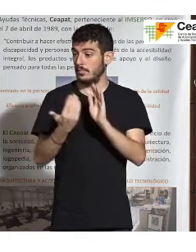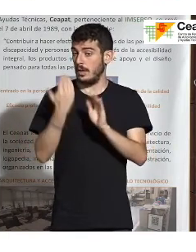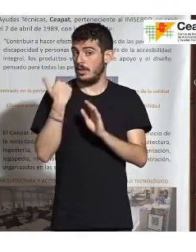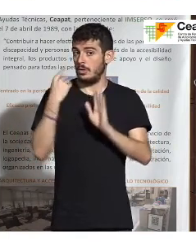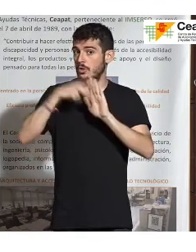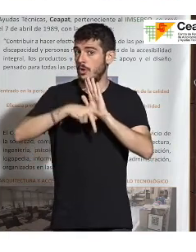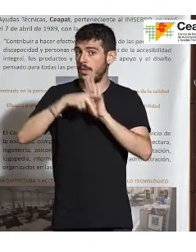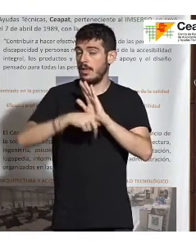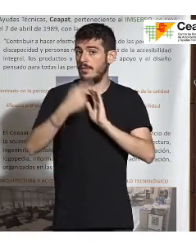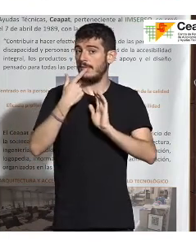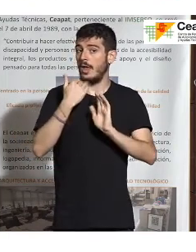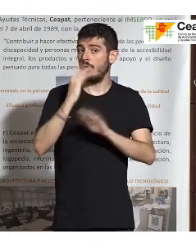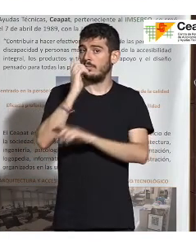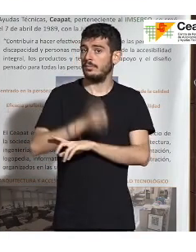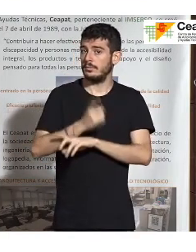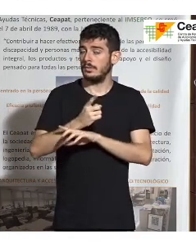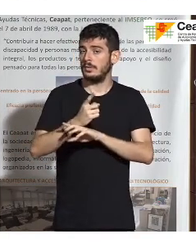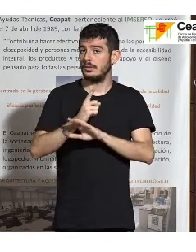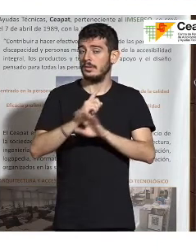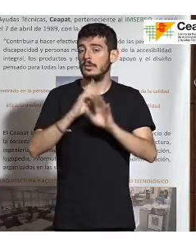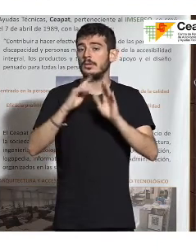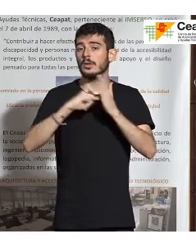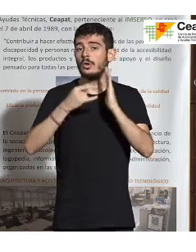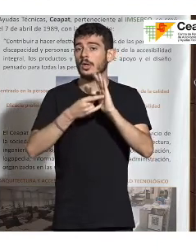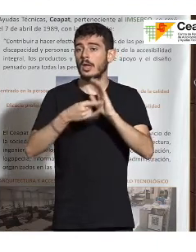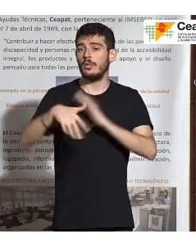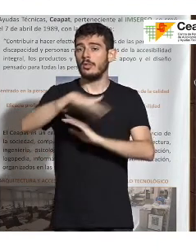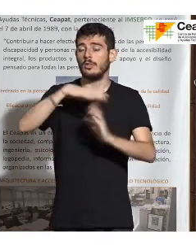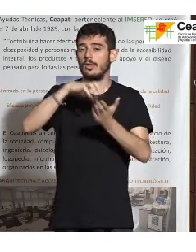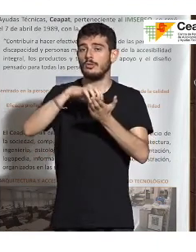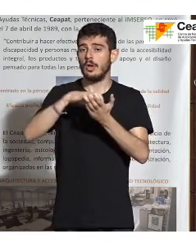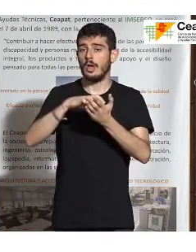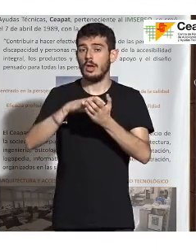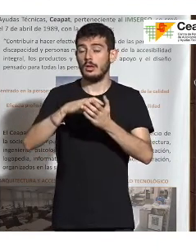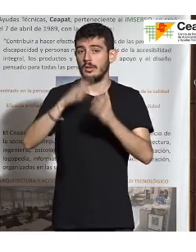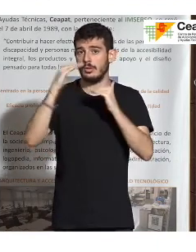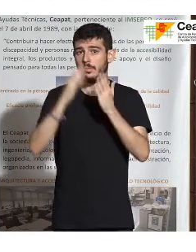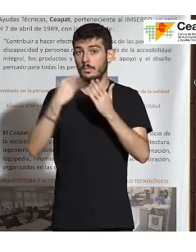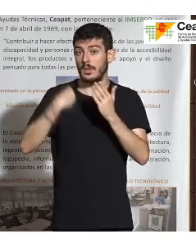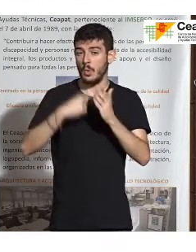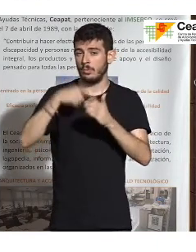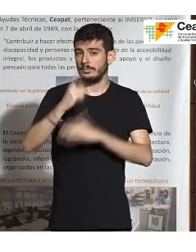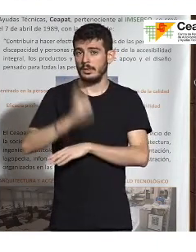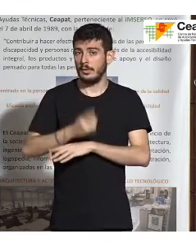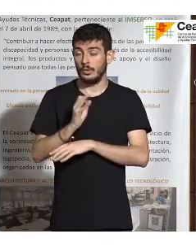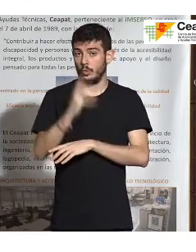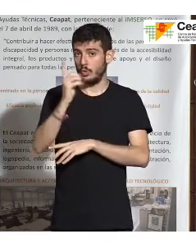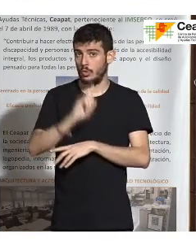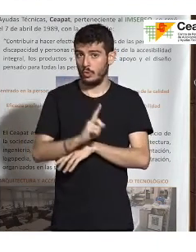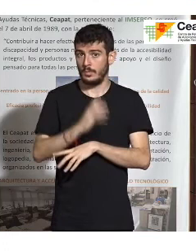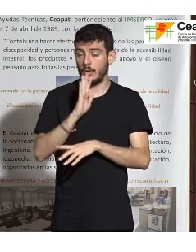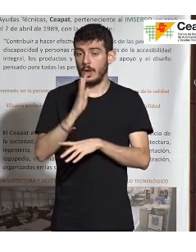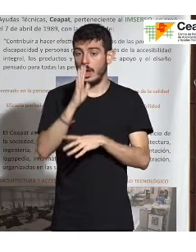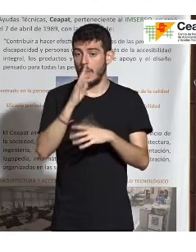no obligaba a que la infraestructura tecnológica estuviese en el mismo sitio que el centro de atención, que era así, pero bueno, ahora sí que se es consciente de